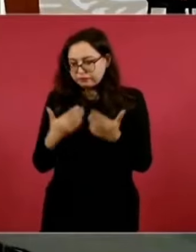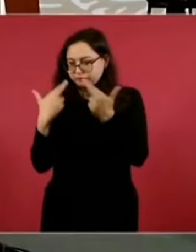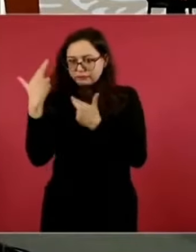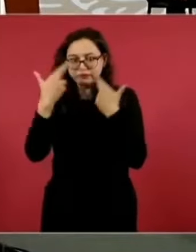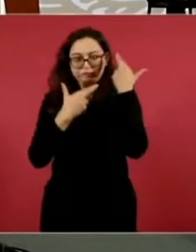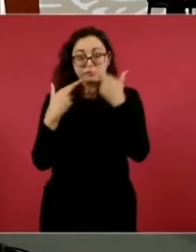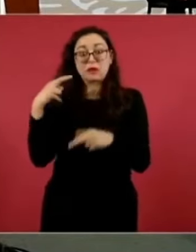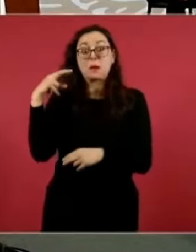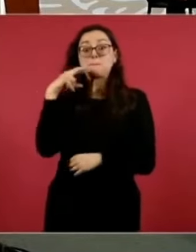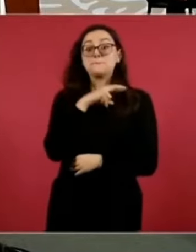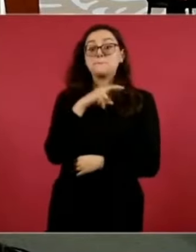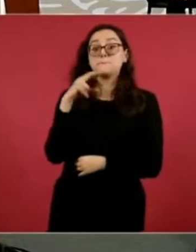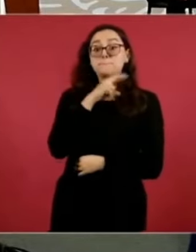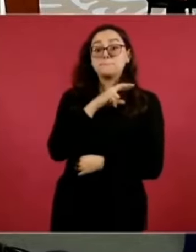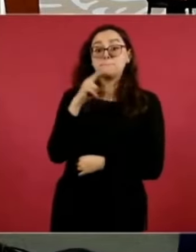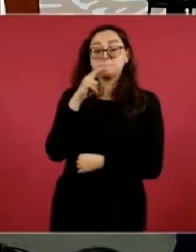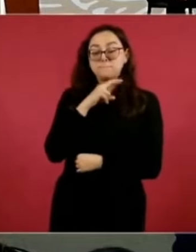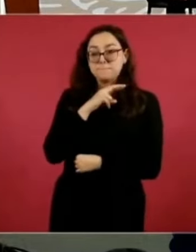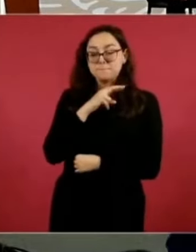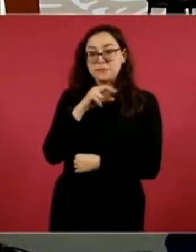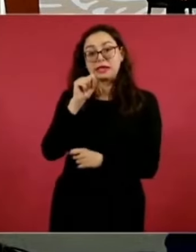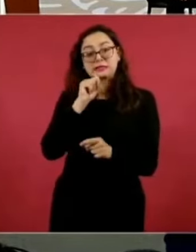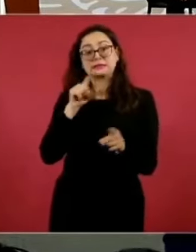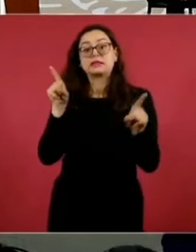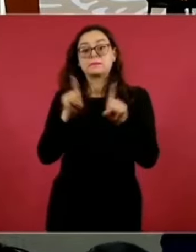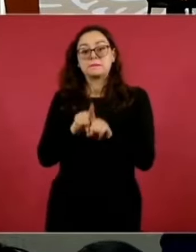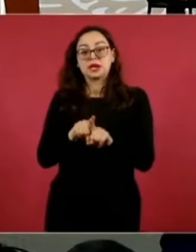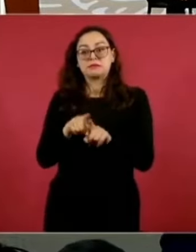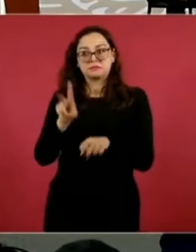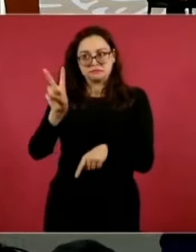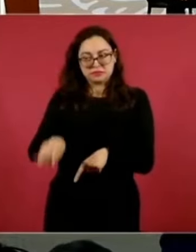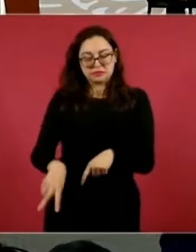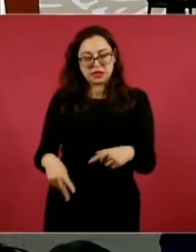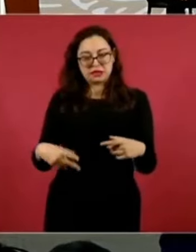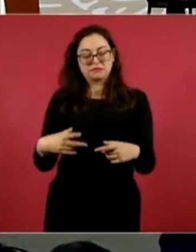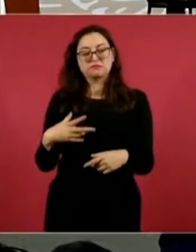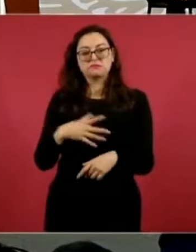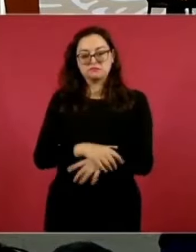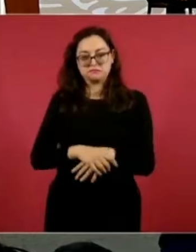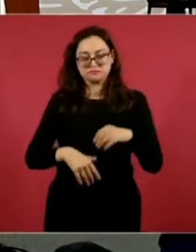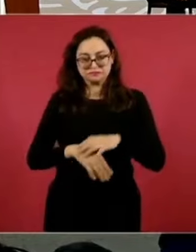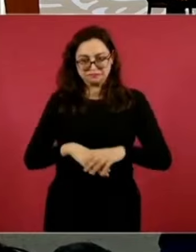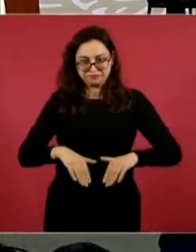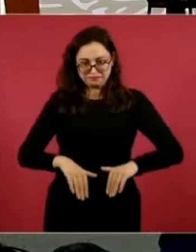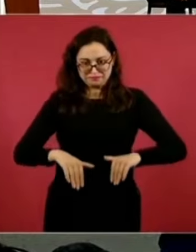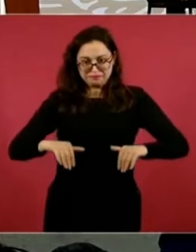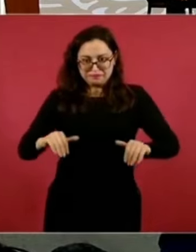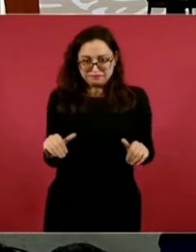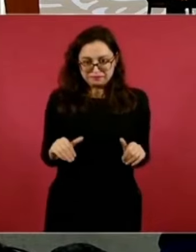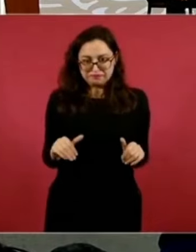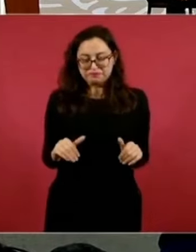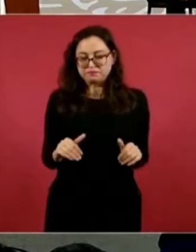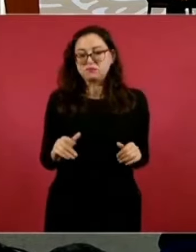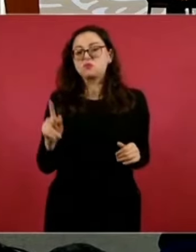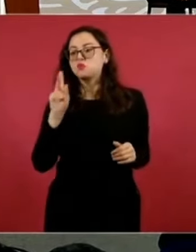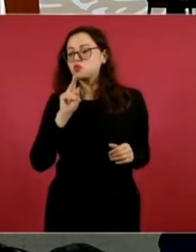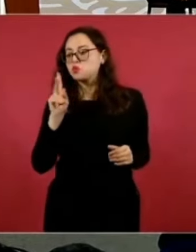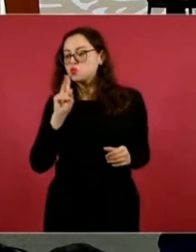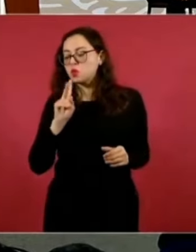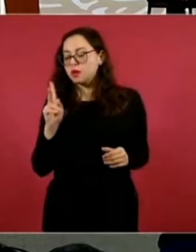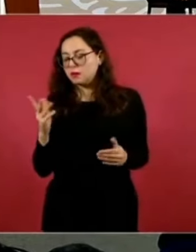imparcialidad, que se recojan todas las pruebas